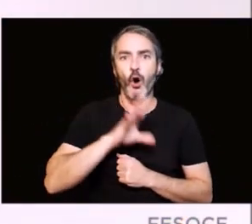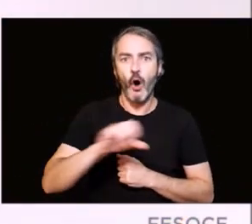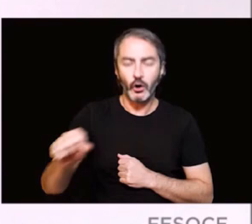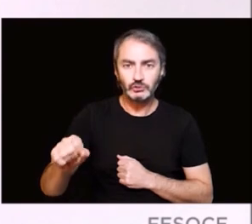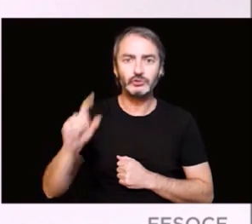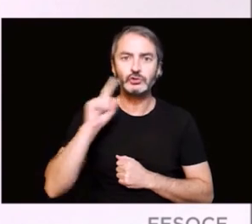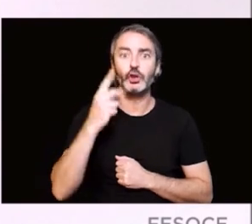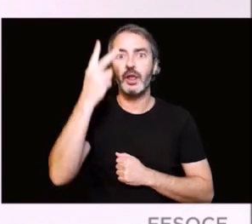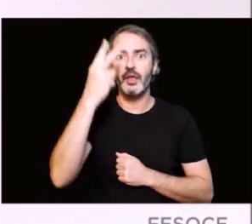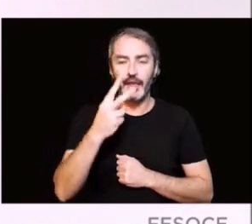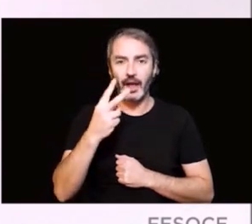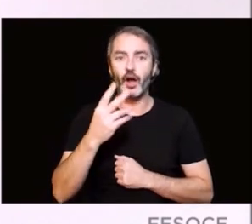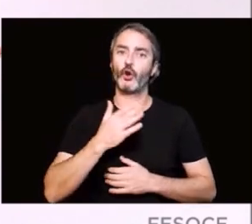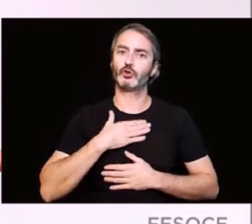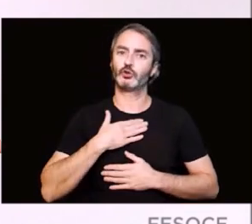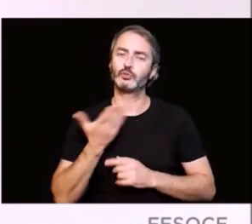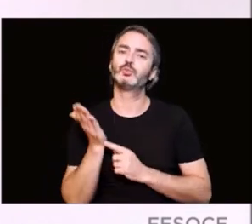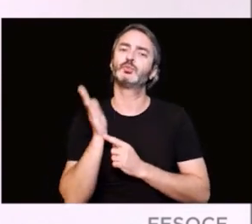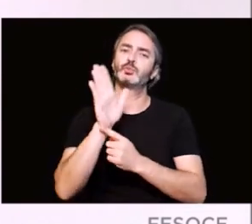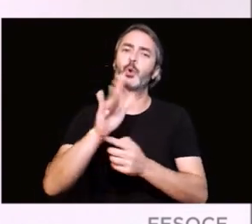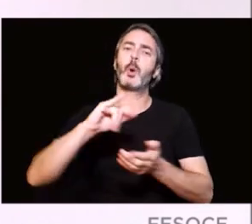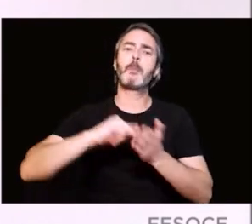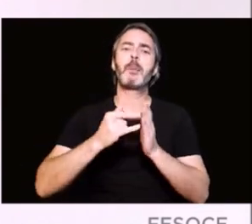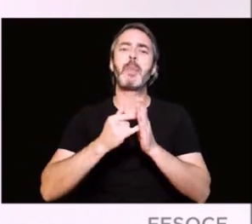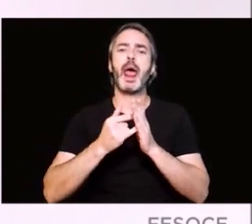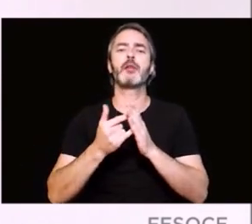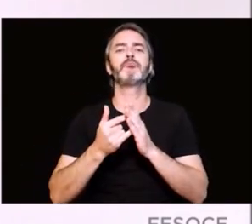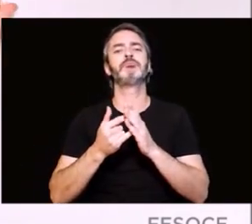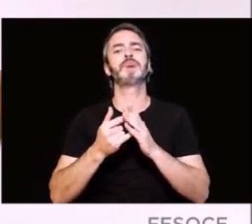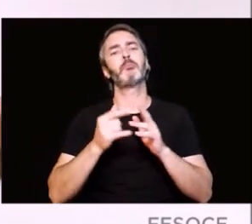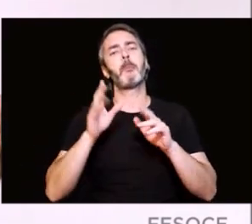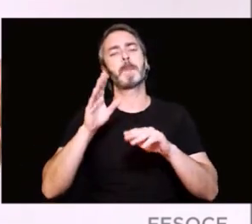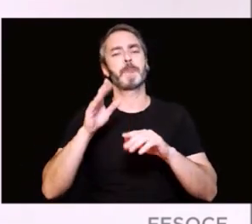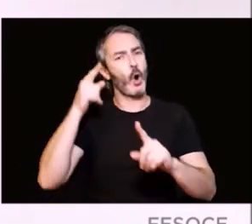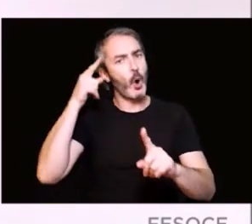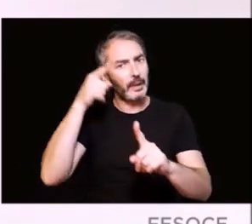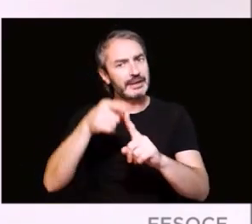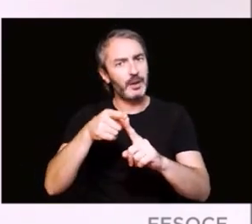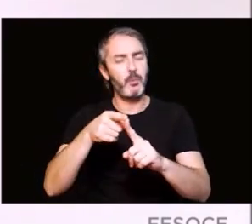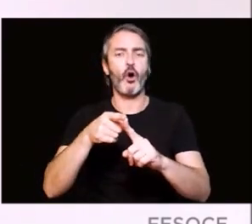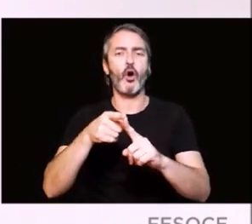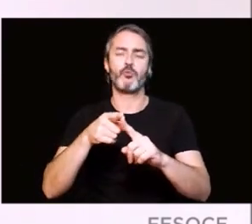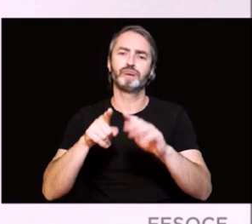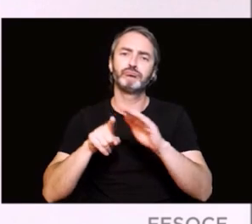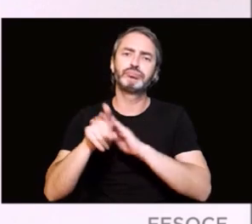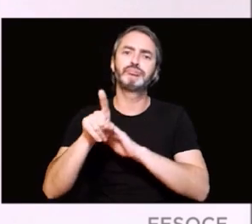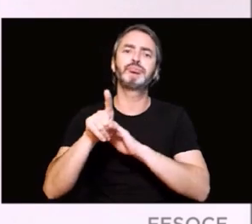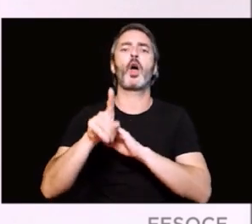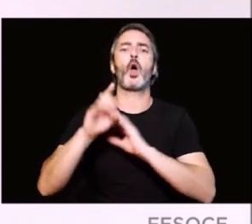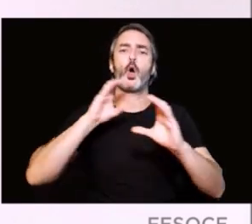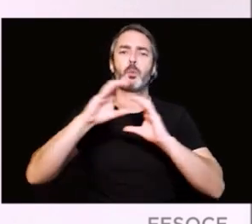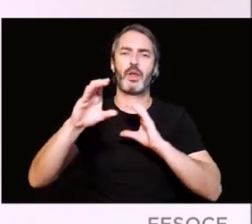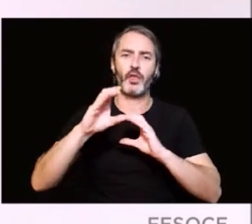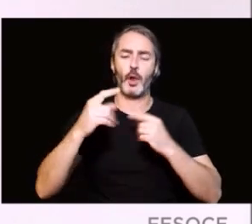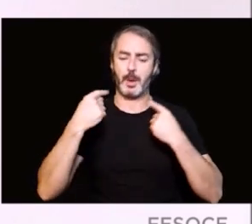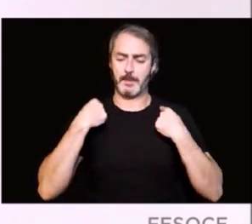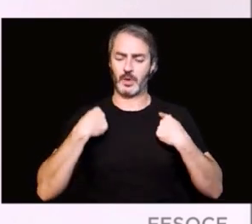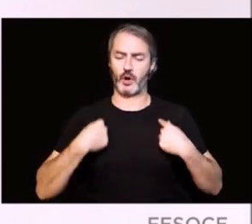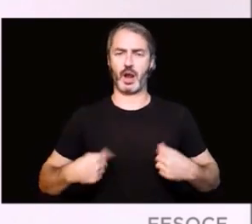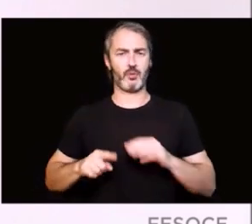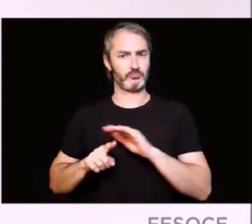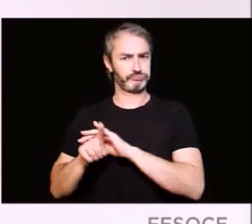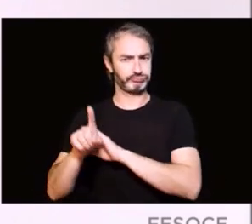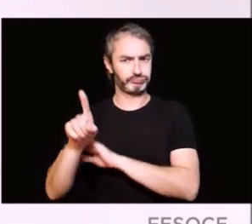de algún rasgo de sordoceguera, podemos proponer un plan orientado a desarrollar la comunicación, a fomentar el desarrollo personal